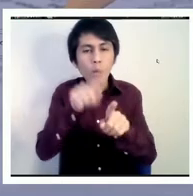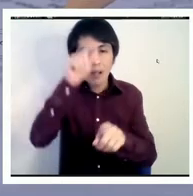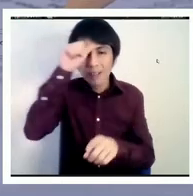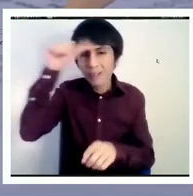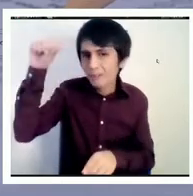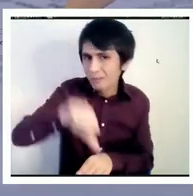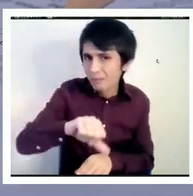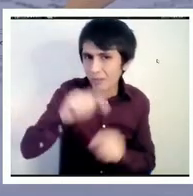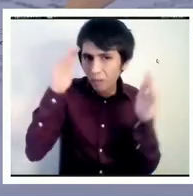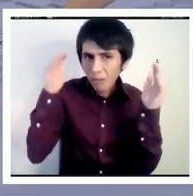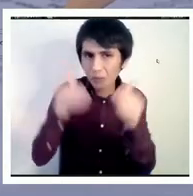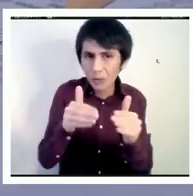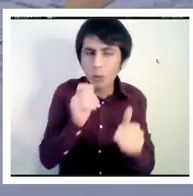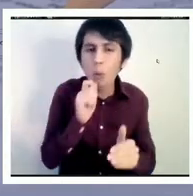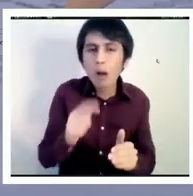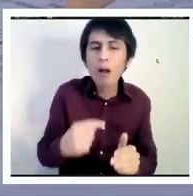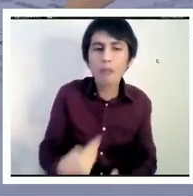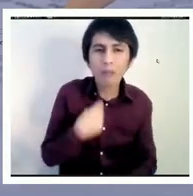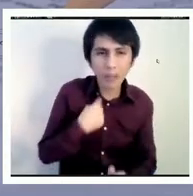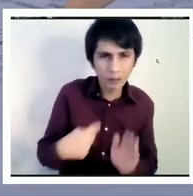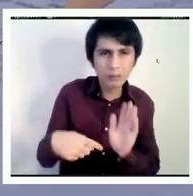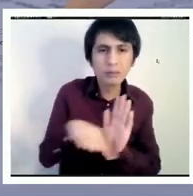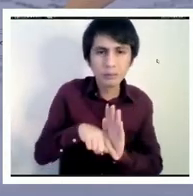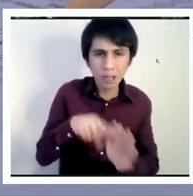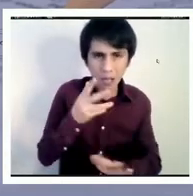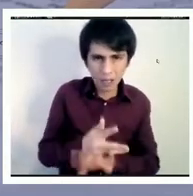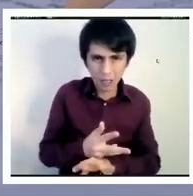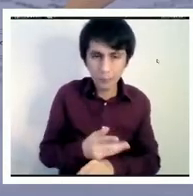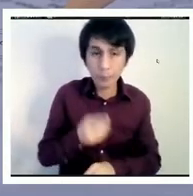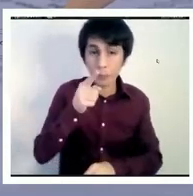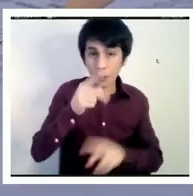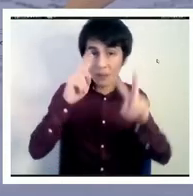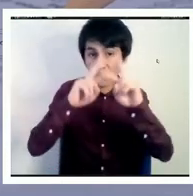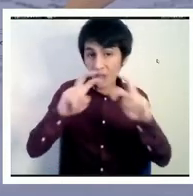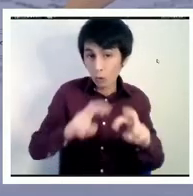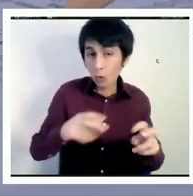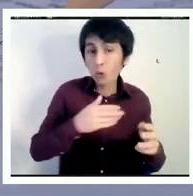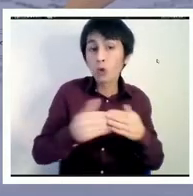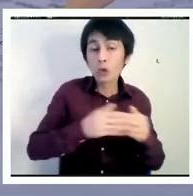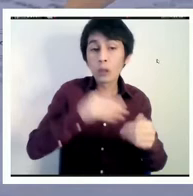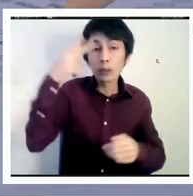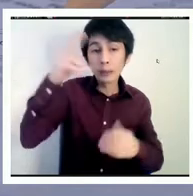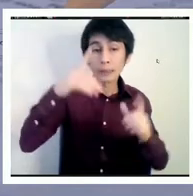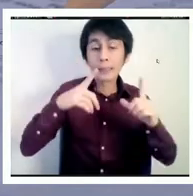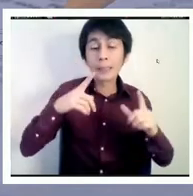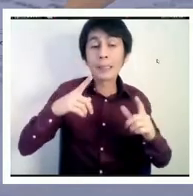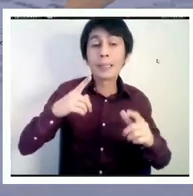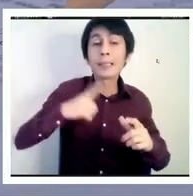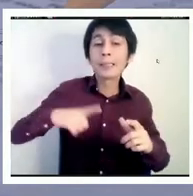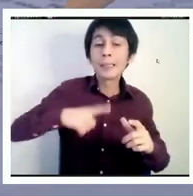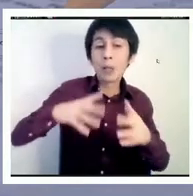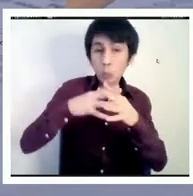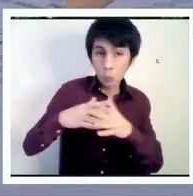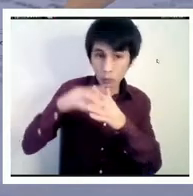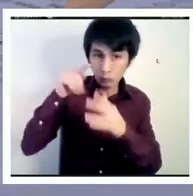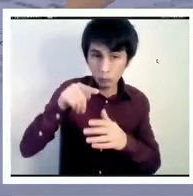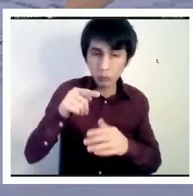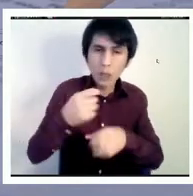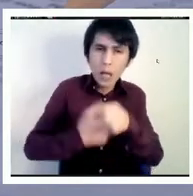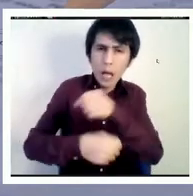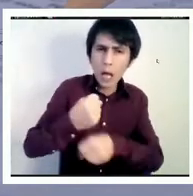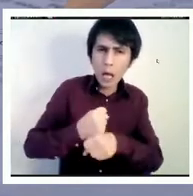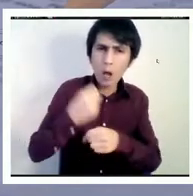un estudio de los Estados Unidos donde se publicó en el año 2002